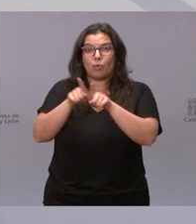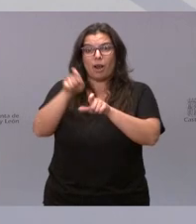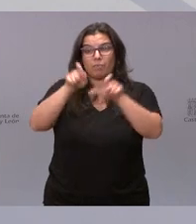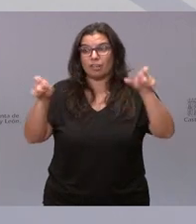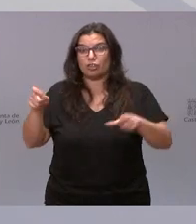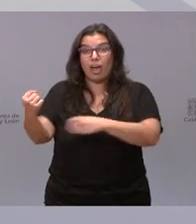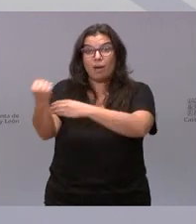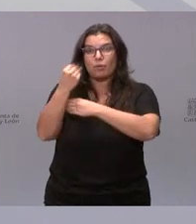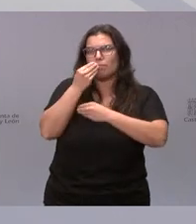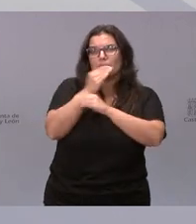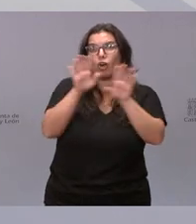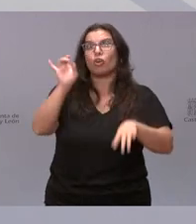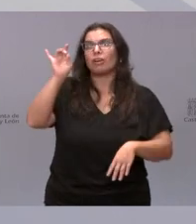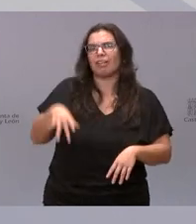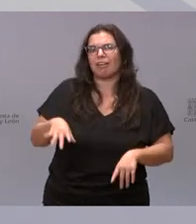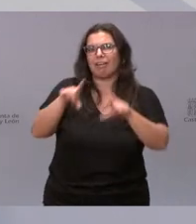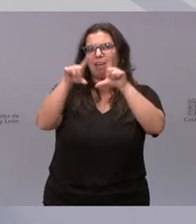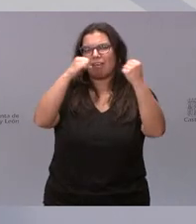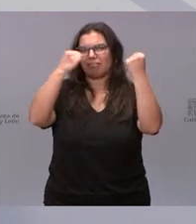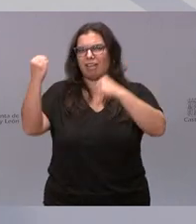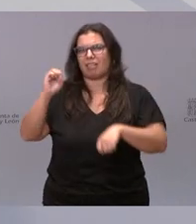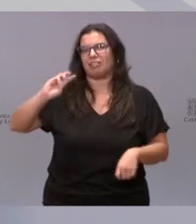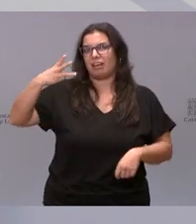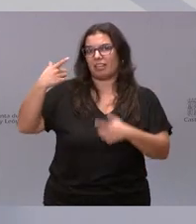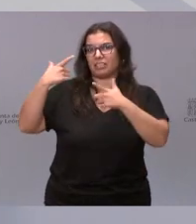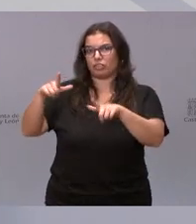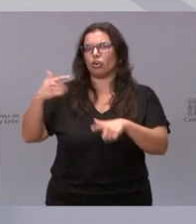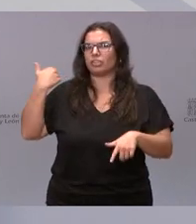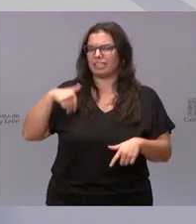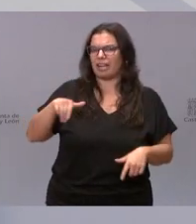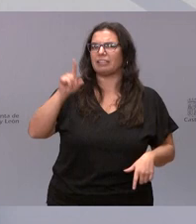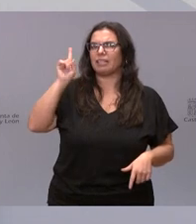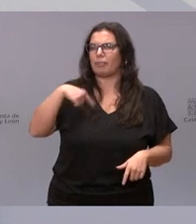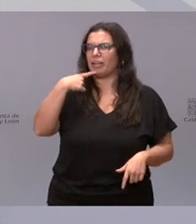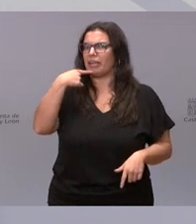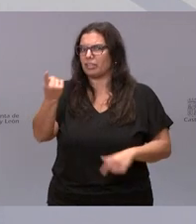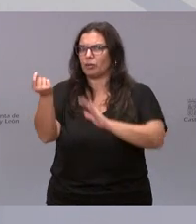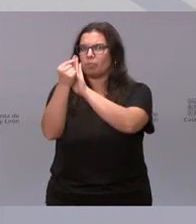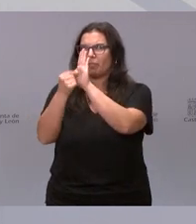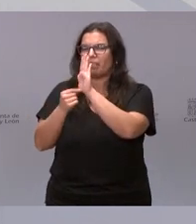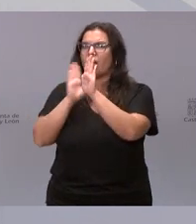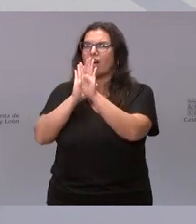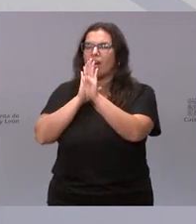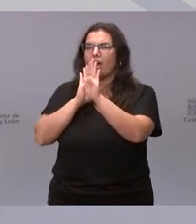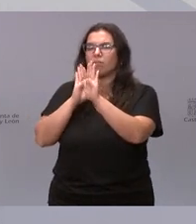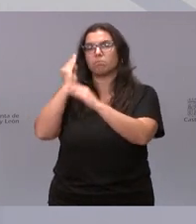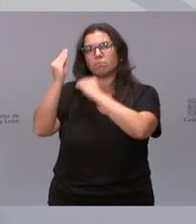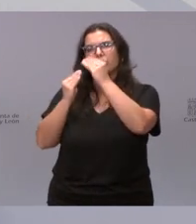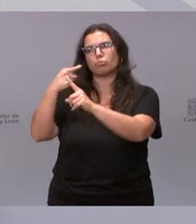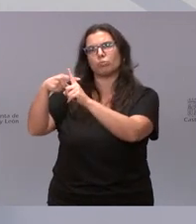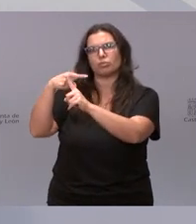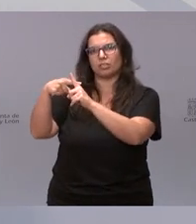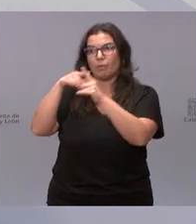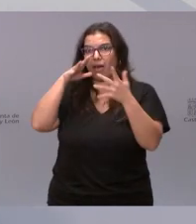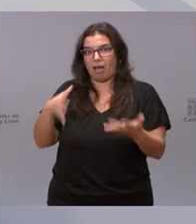que son las entidades del tercer sector, a los que también he anunciado esas medidas que creo que son positivas en estos